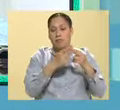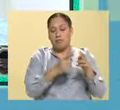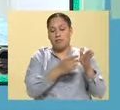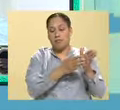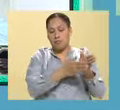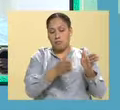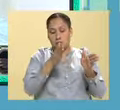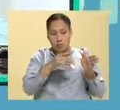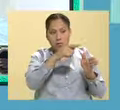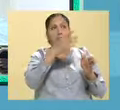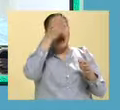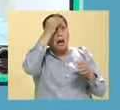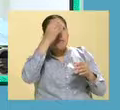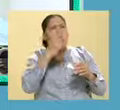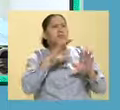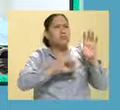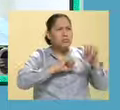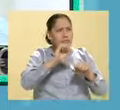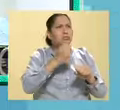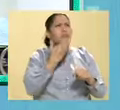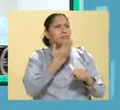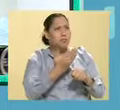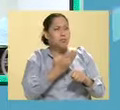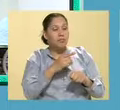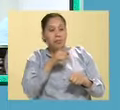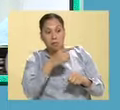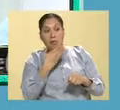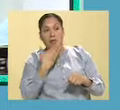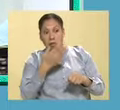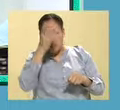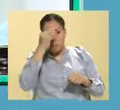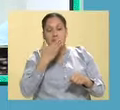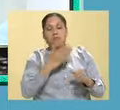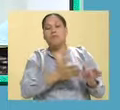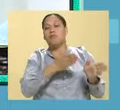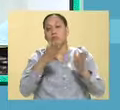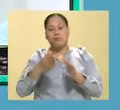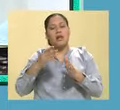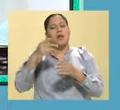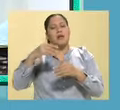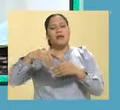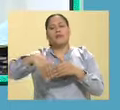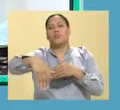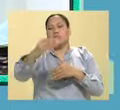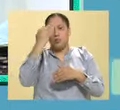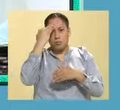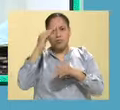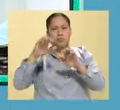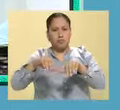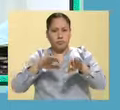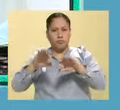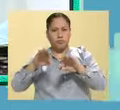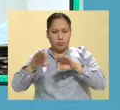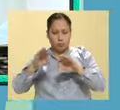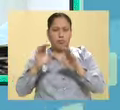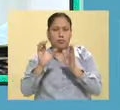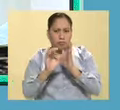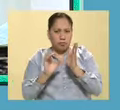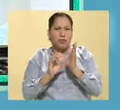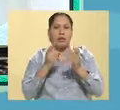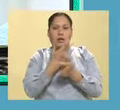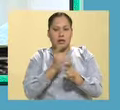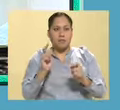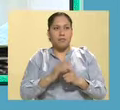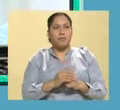Si supera esa capacitación, queda contratado por tiempo indeterminado. Ojo, estos dos contratos, tanto prueba como